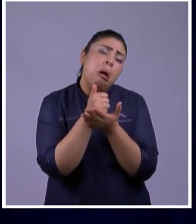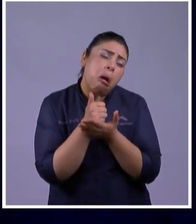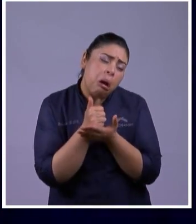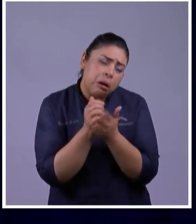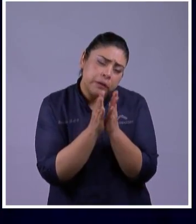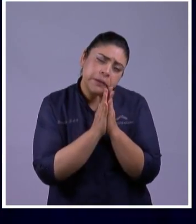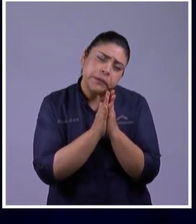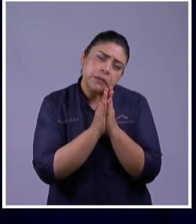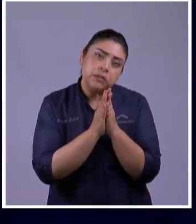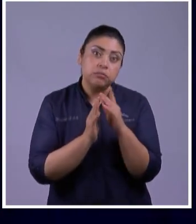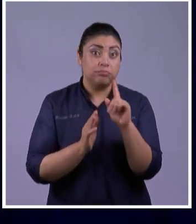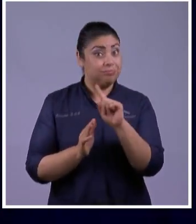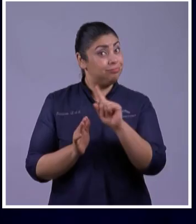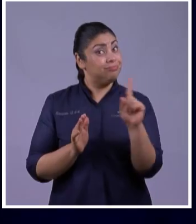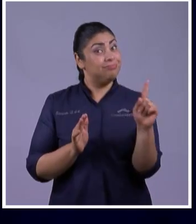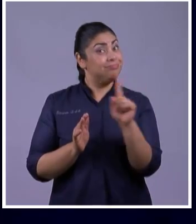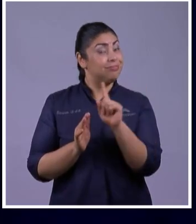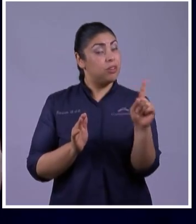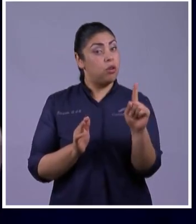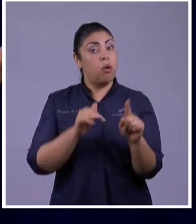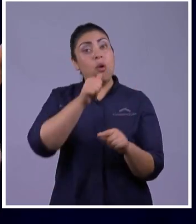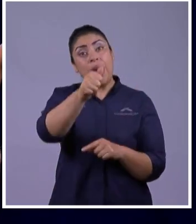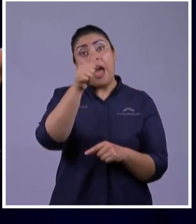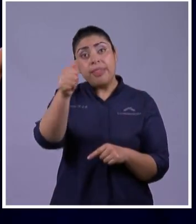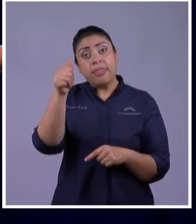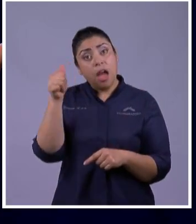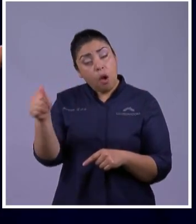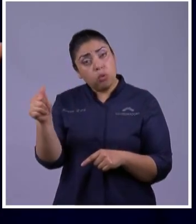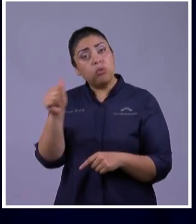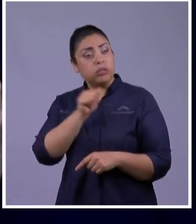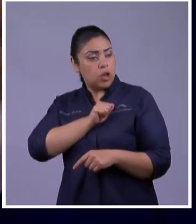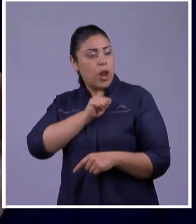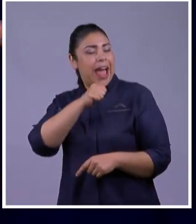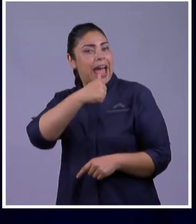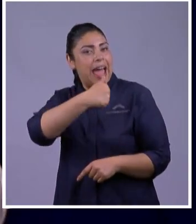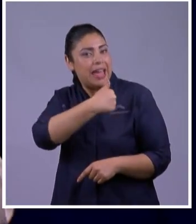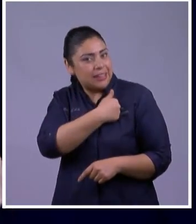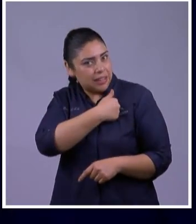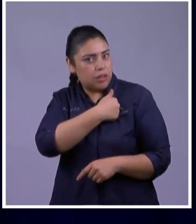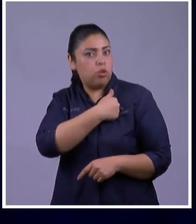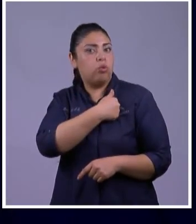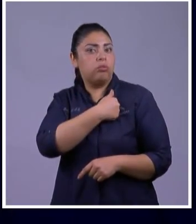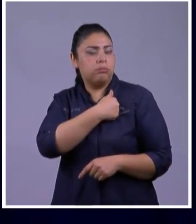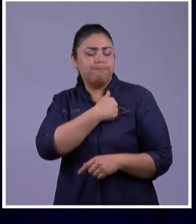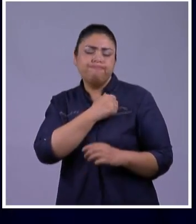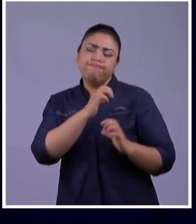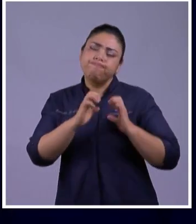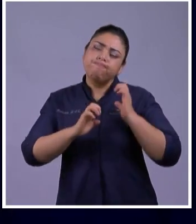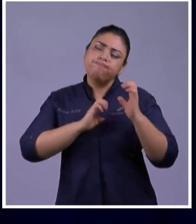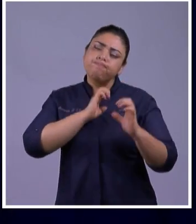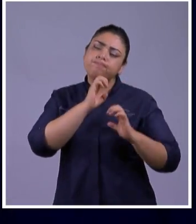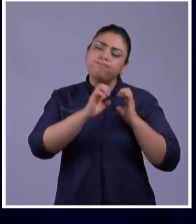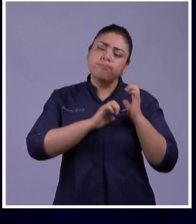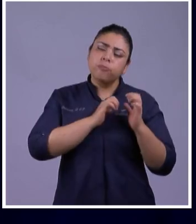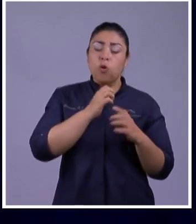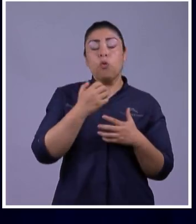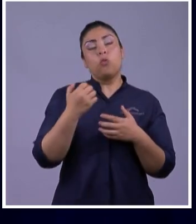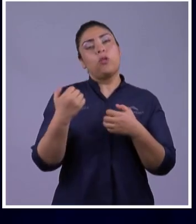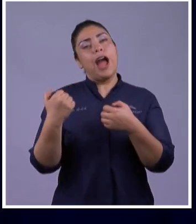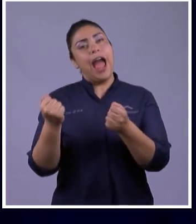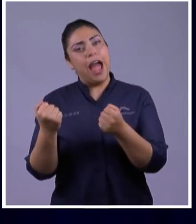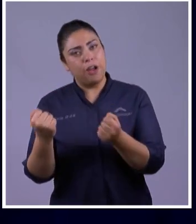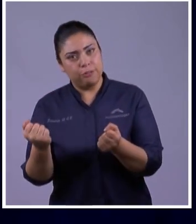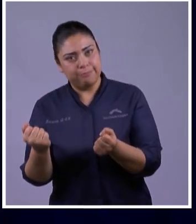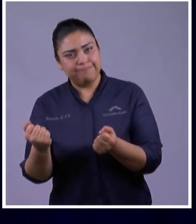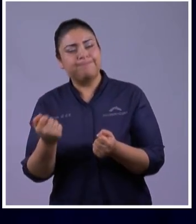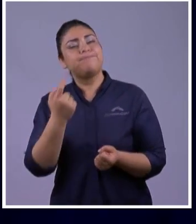nosotros actuamos desde algo algo motiva nuestro actuar y pablo